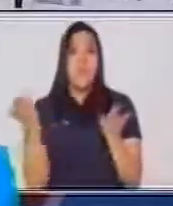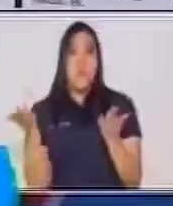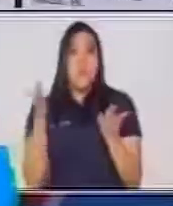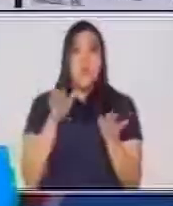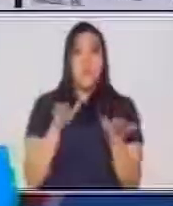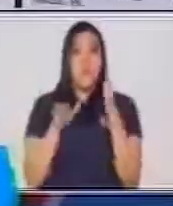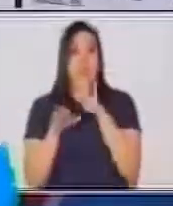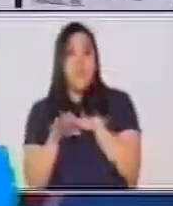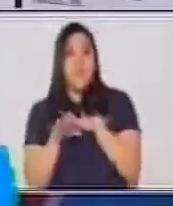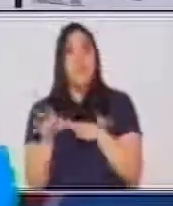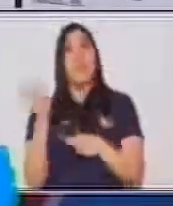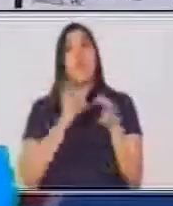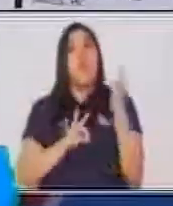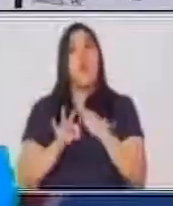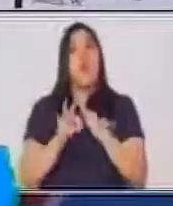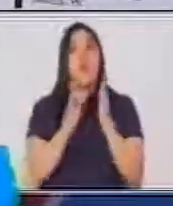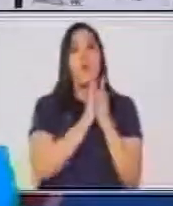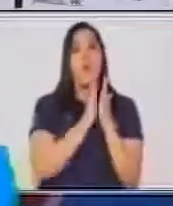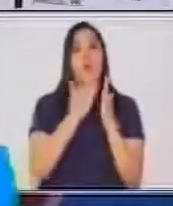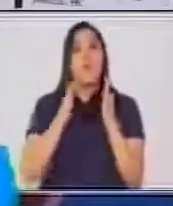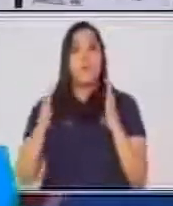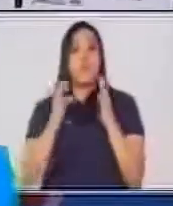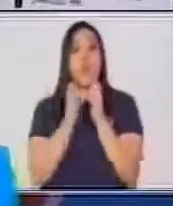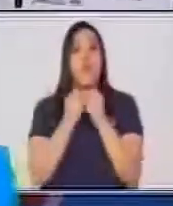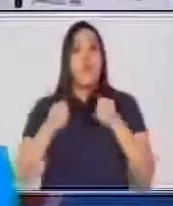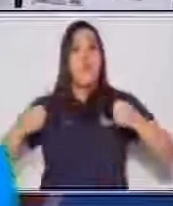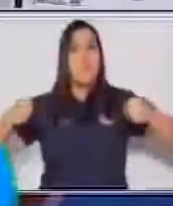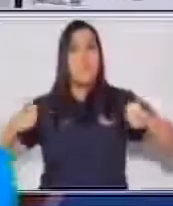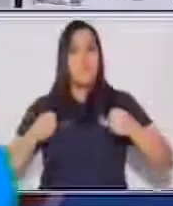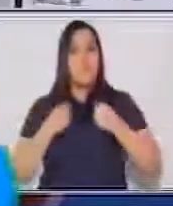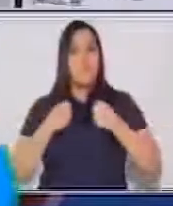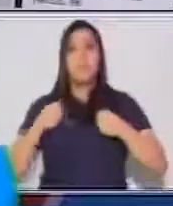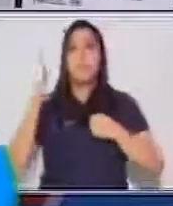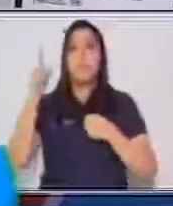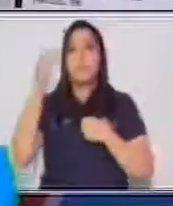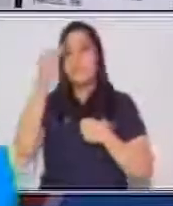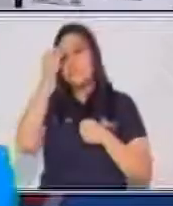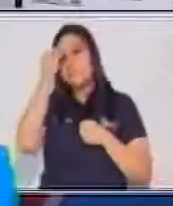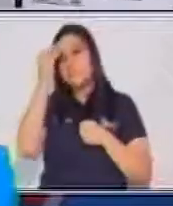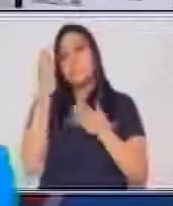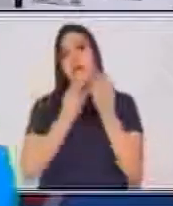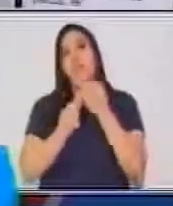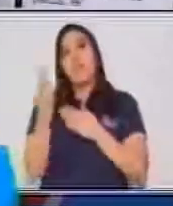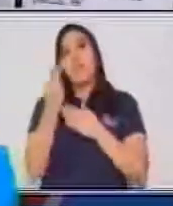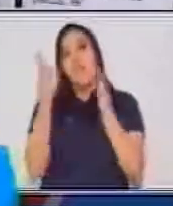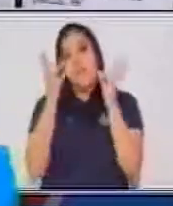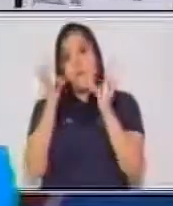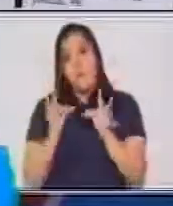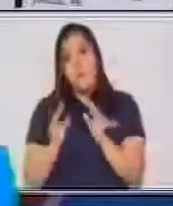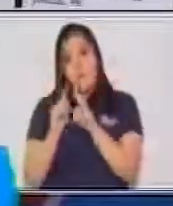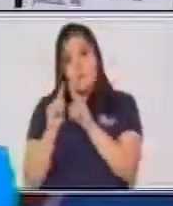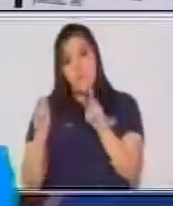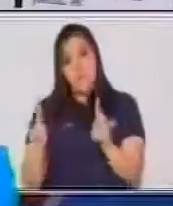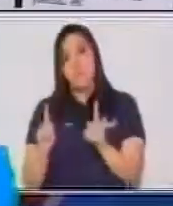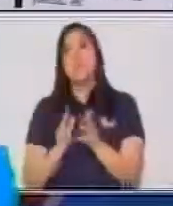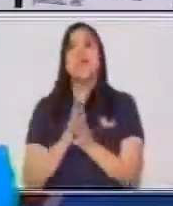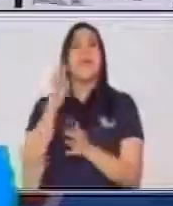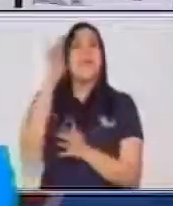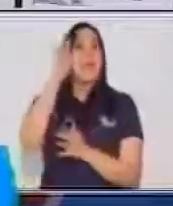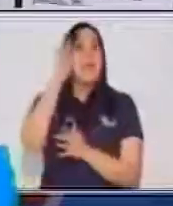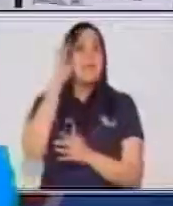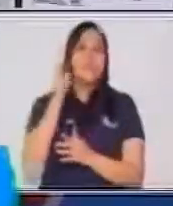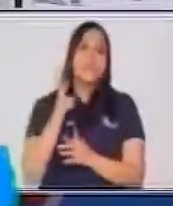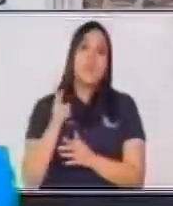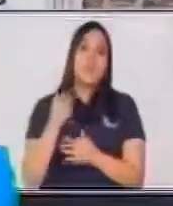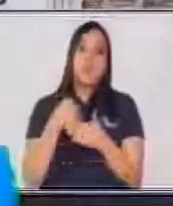envolvente o el plegado acordeón. Entonces, para que lo tomes en cuenta y también que tengas presente guardar